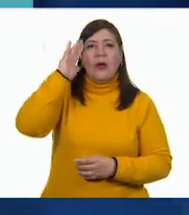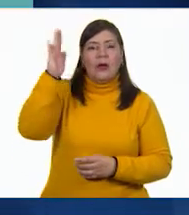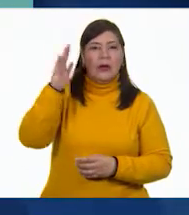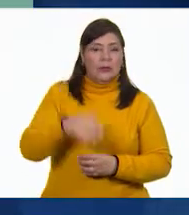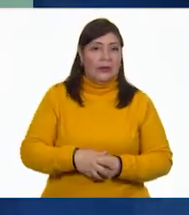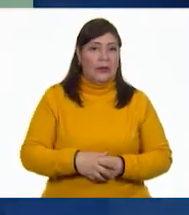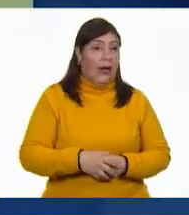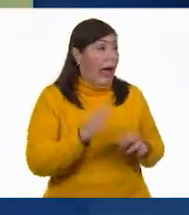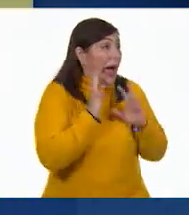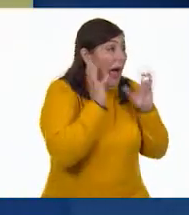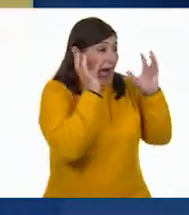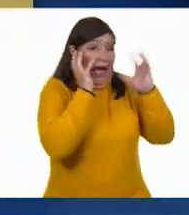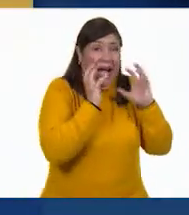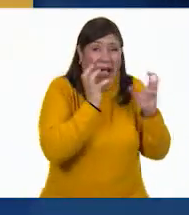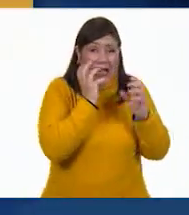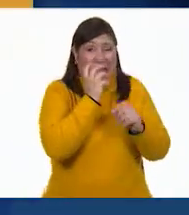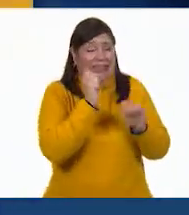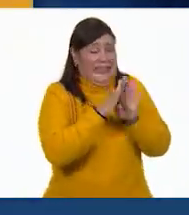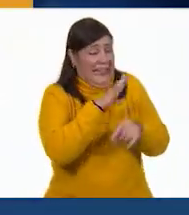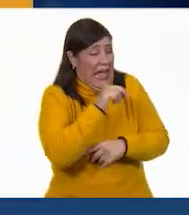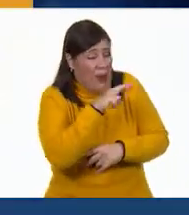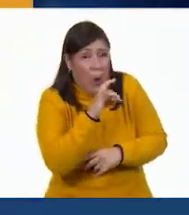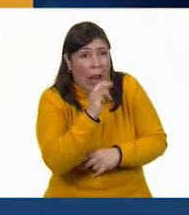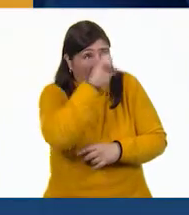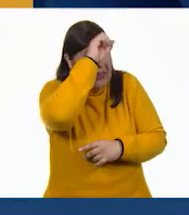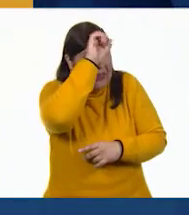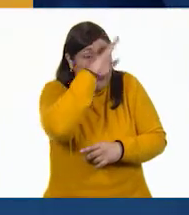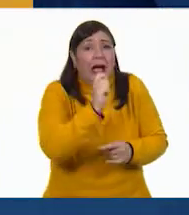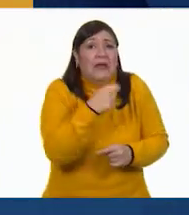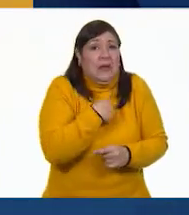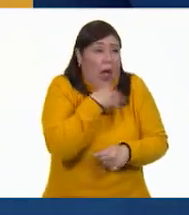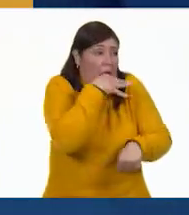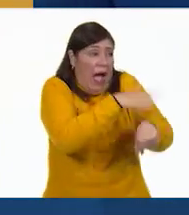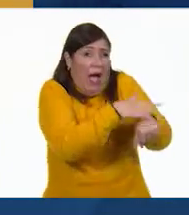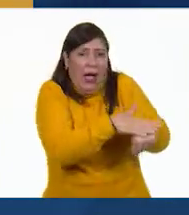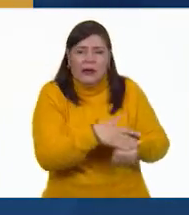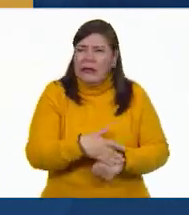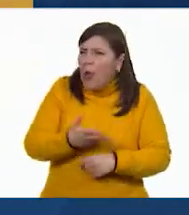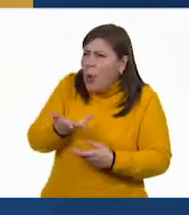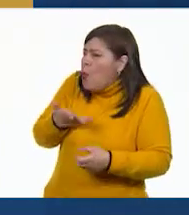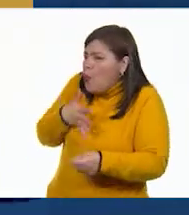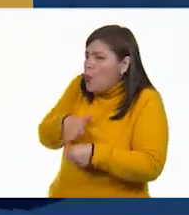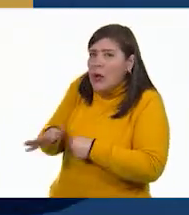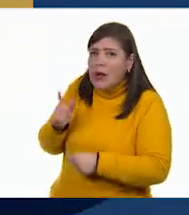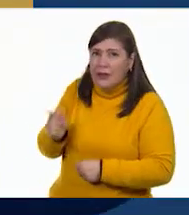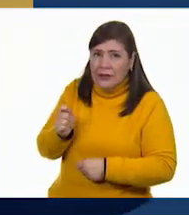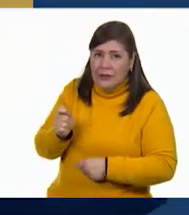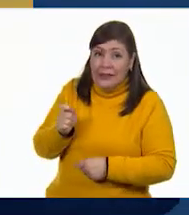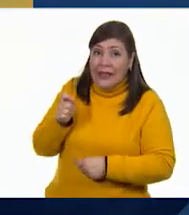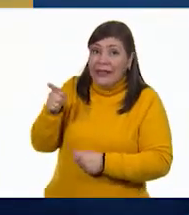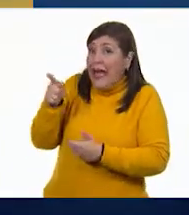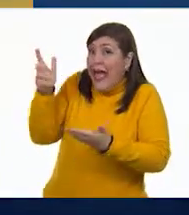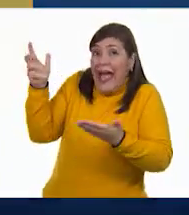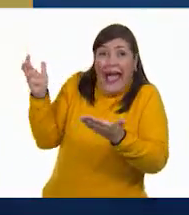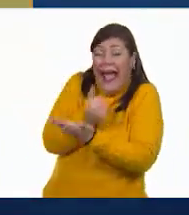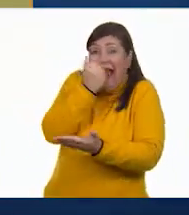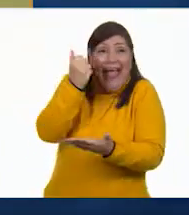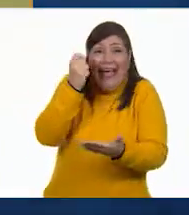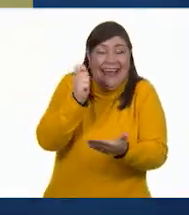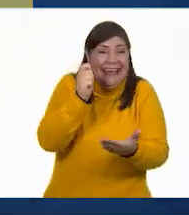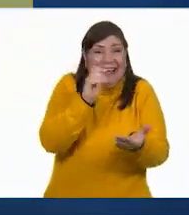Carola, Carola, Carola, Carola, te tengo una muy buena noticia. ¿Cuál? Te ganaste la lotería.